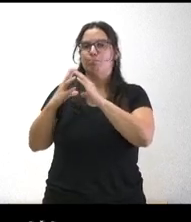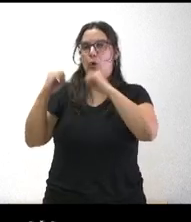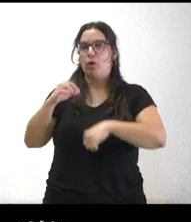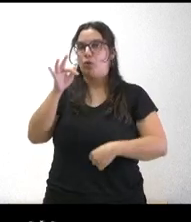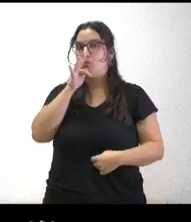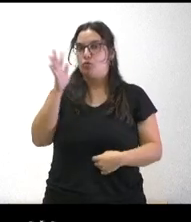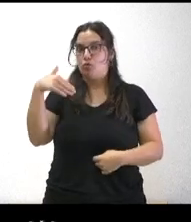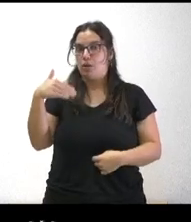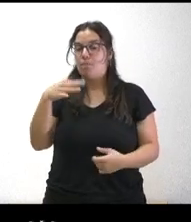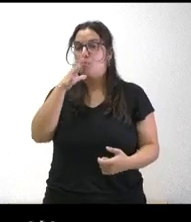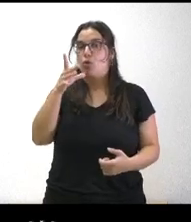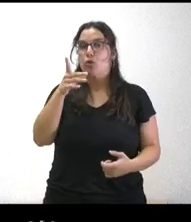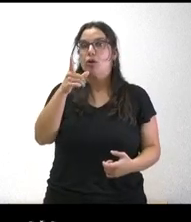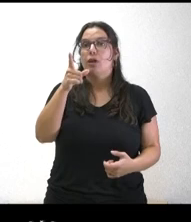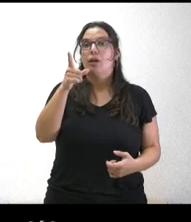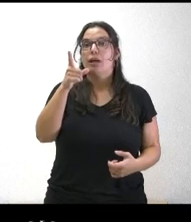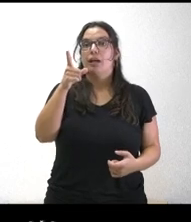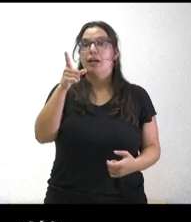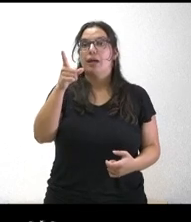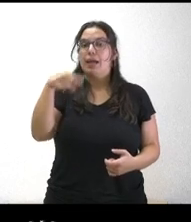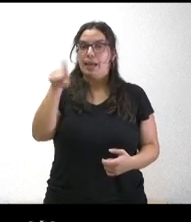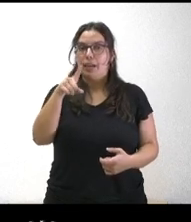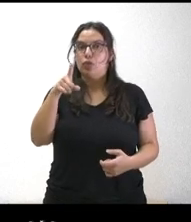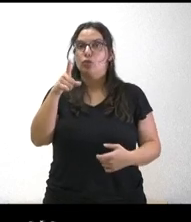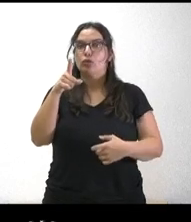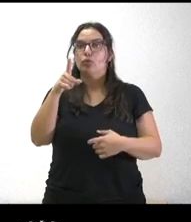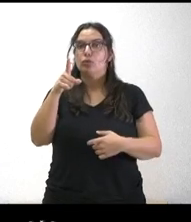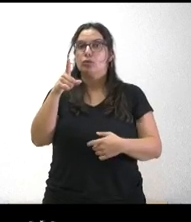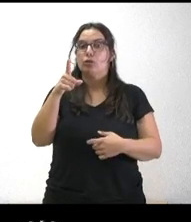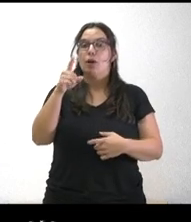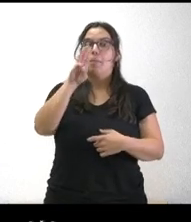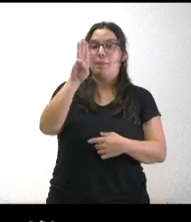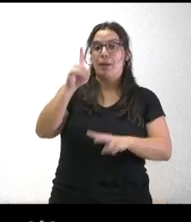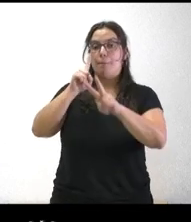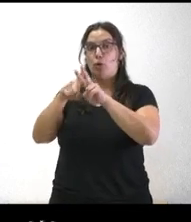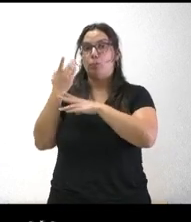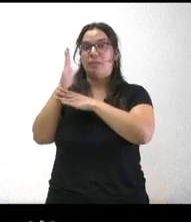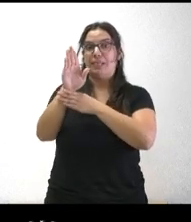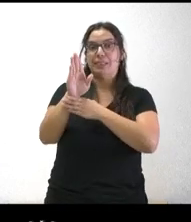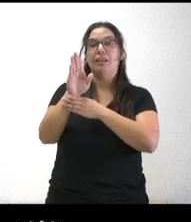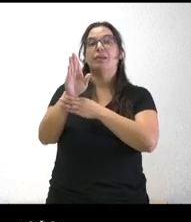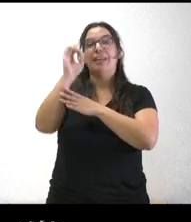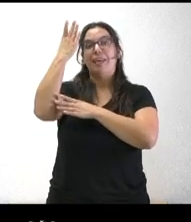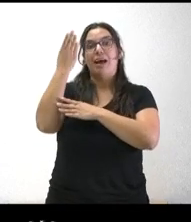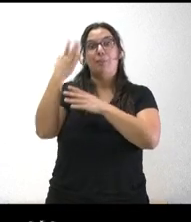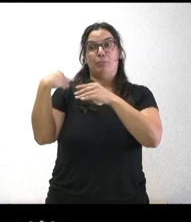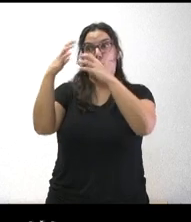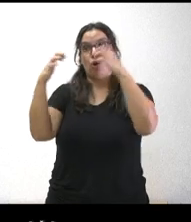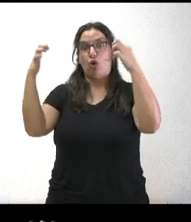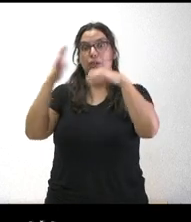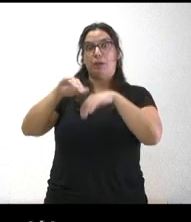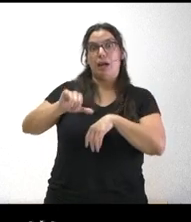resolución que es cumplir el pacto bueno lo han presentado ustedes de manera conjunta no se entiende que se que